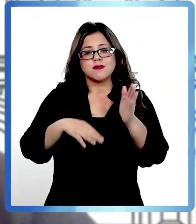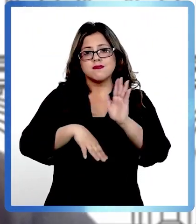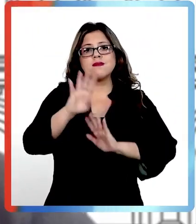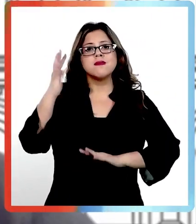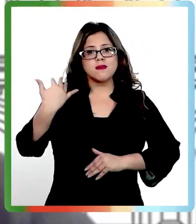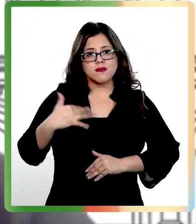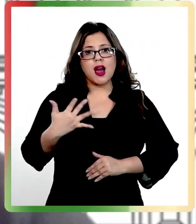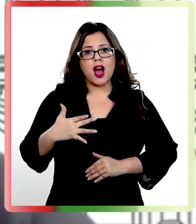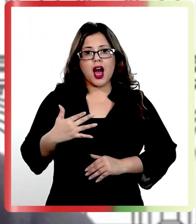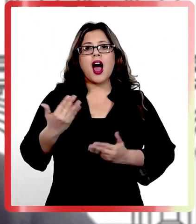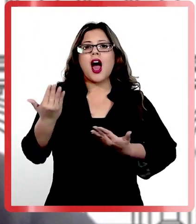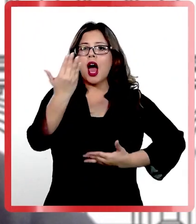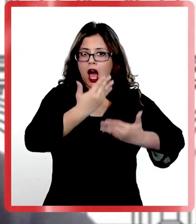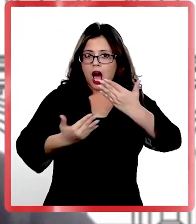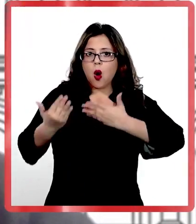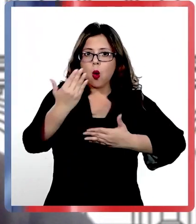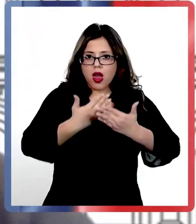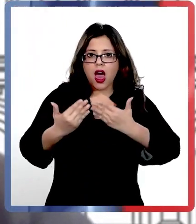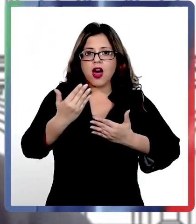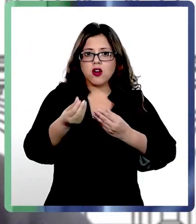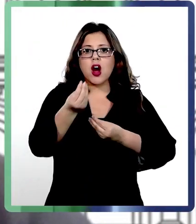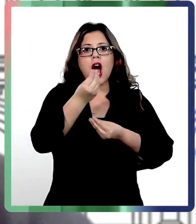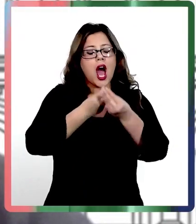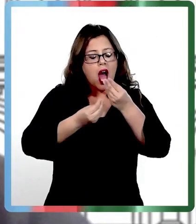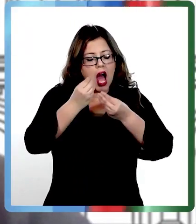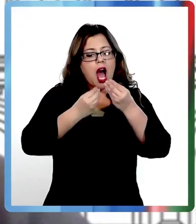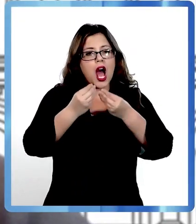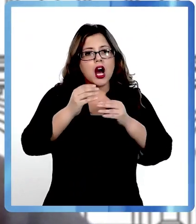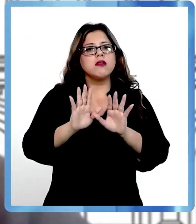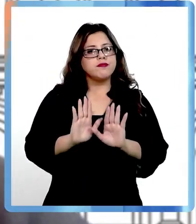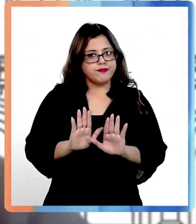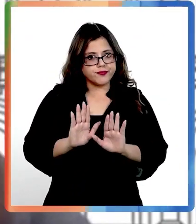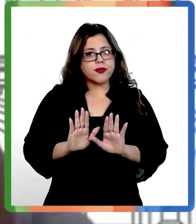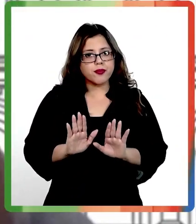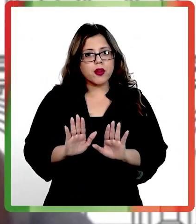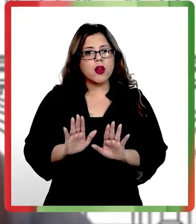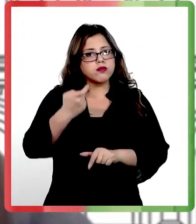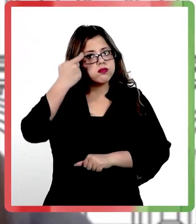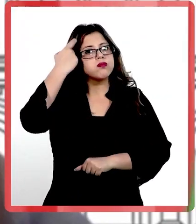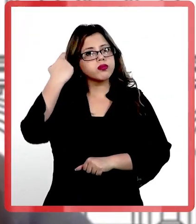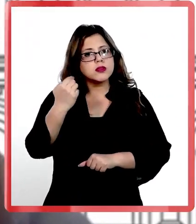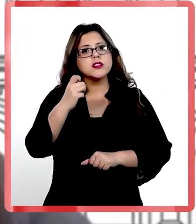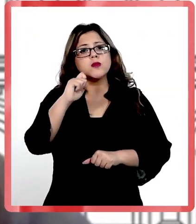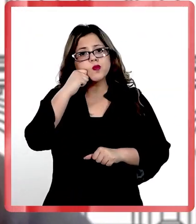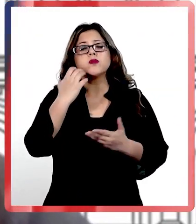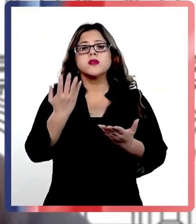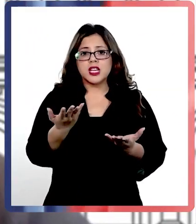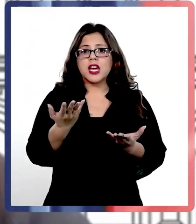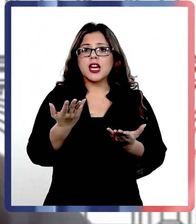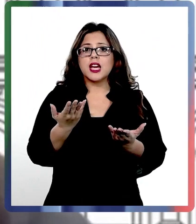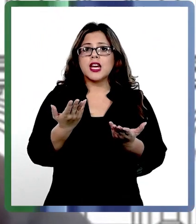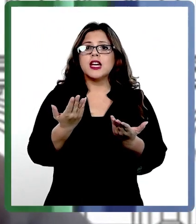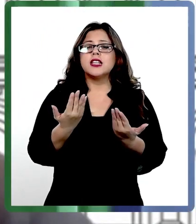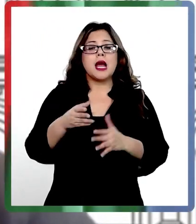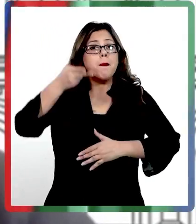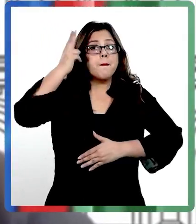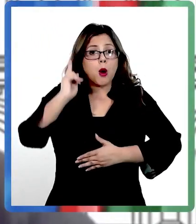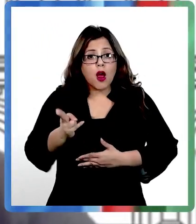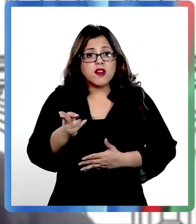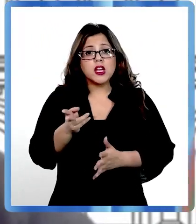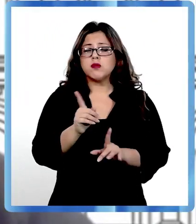eso es lo más importante, es tener autocuidado, es comer de manera consciente, es moderarse, moderarse sin